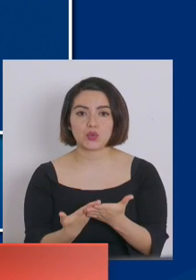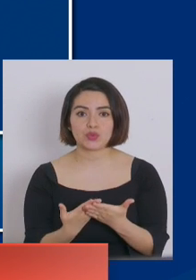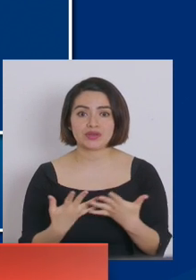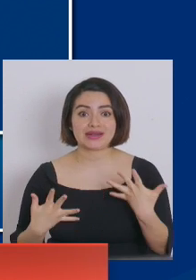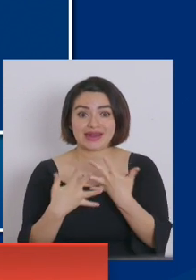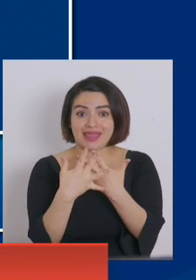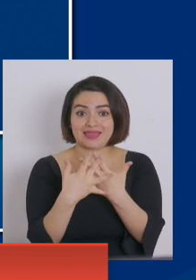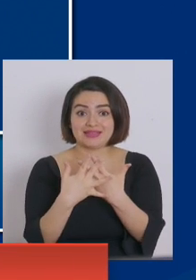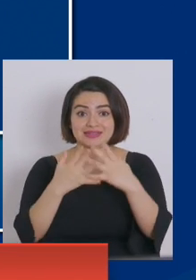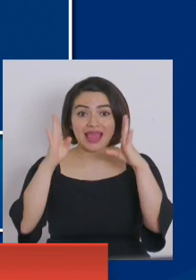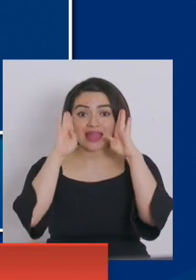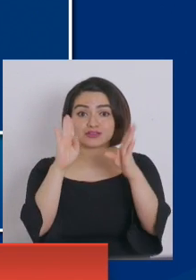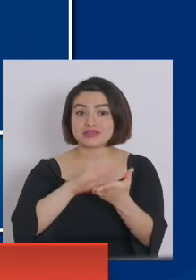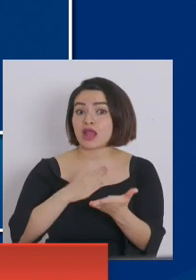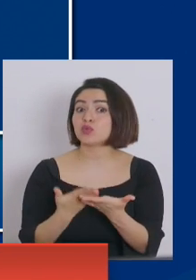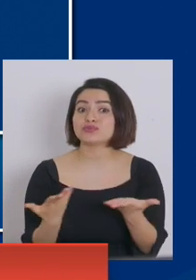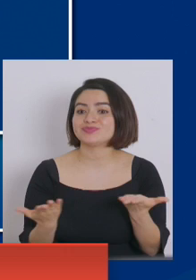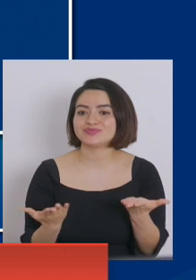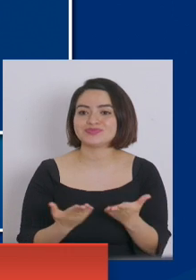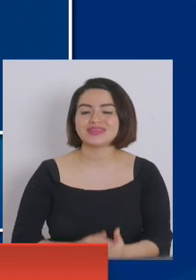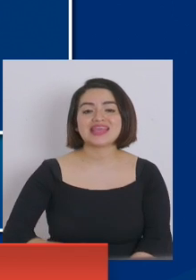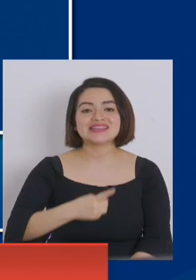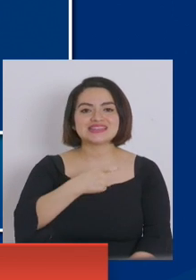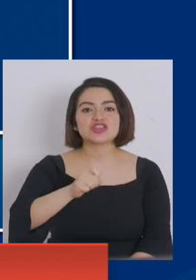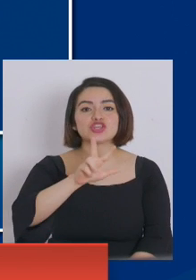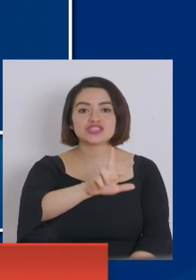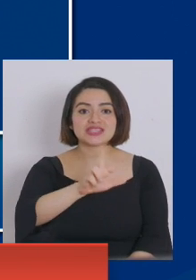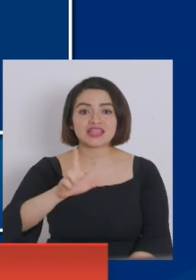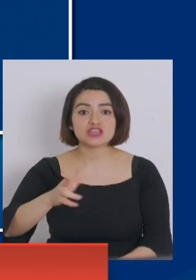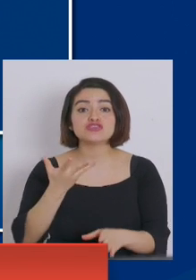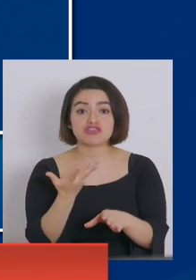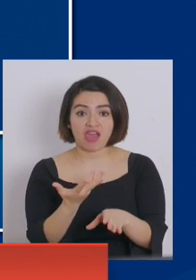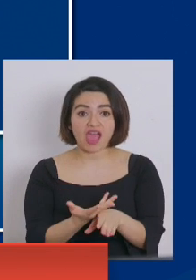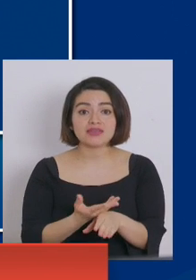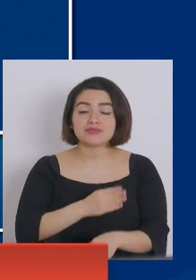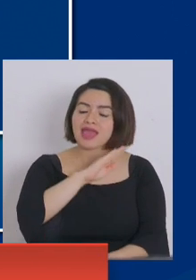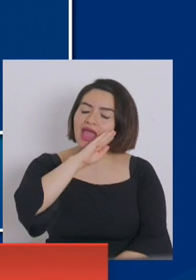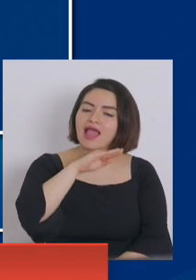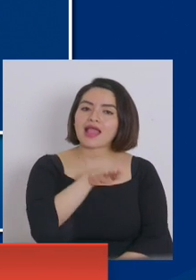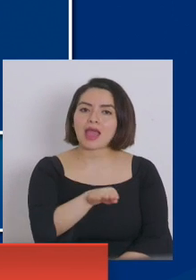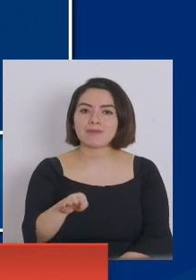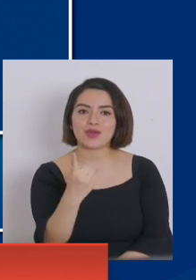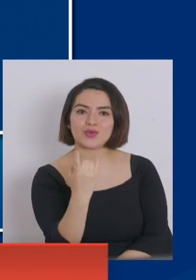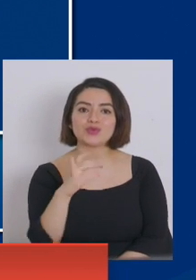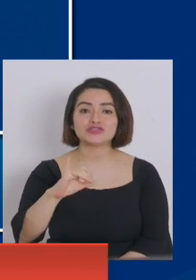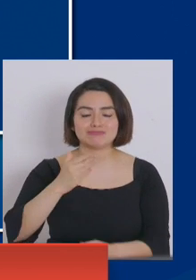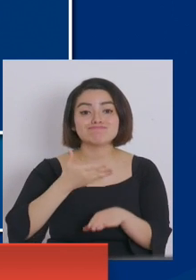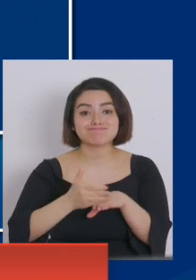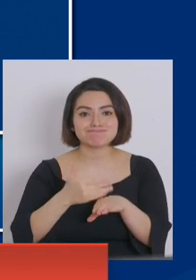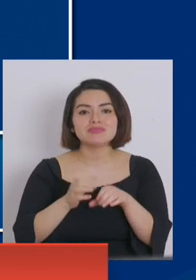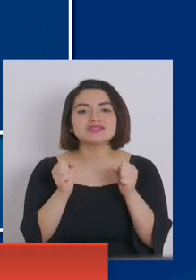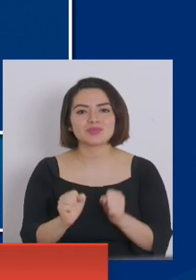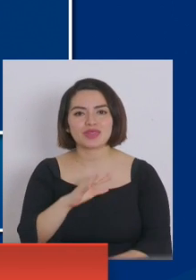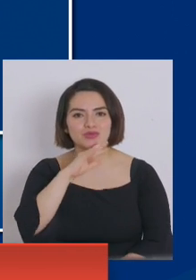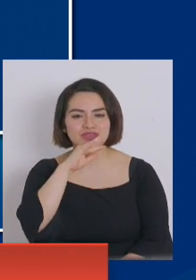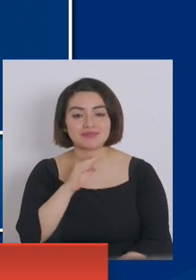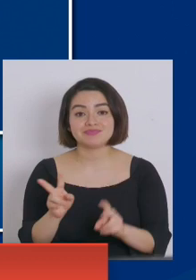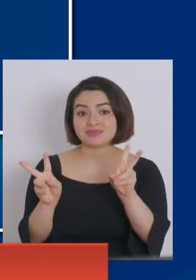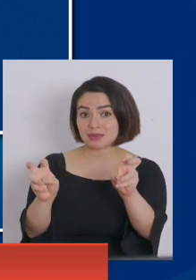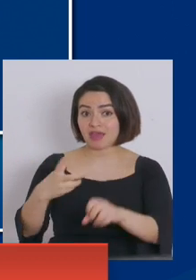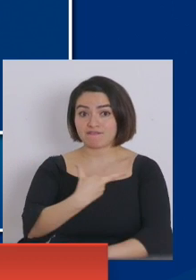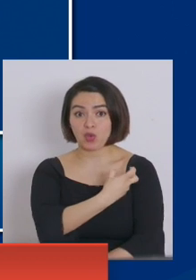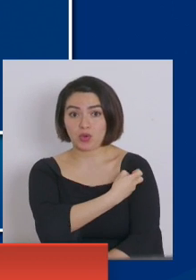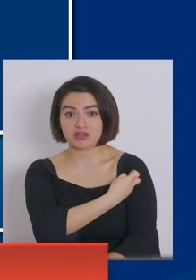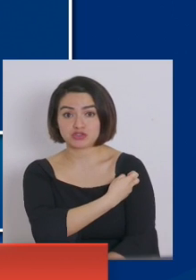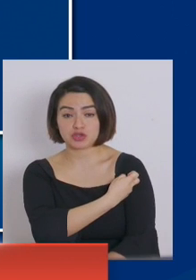integrada de salud, disponemos de 188 camas críticas disponibles. Y en relación a la vacunación, queremos